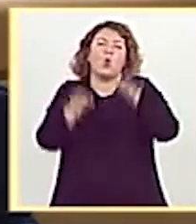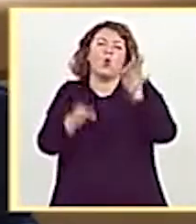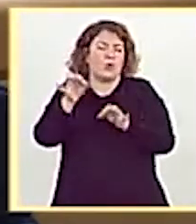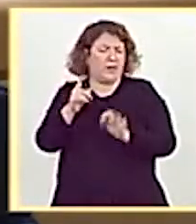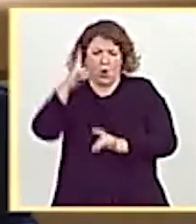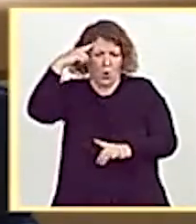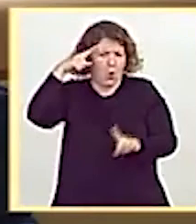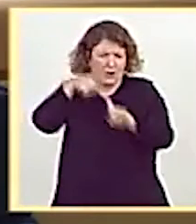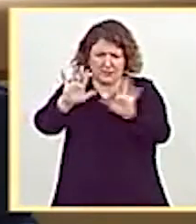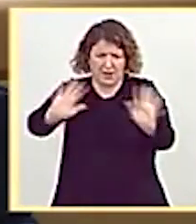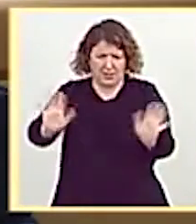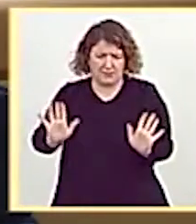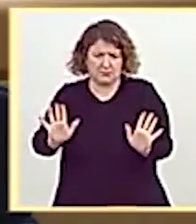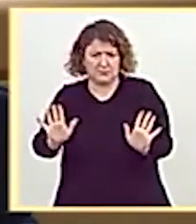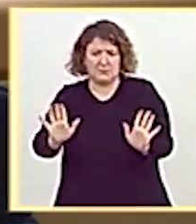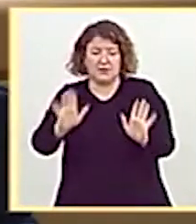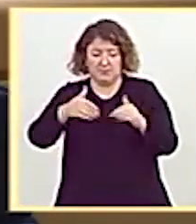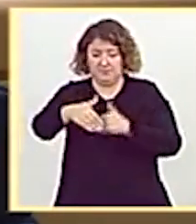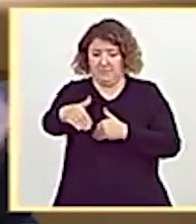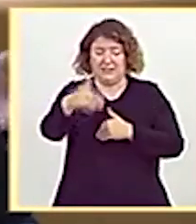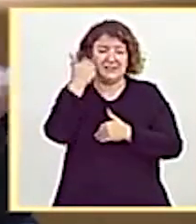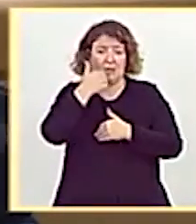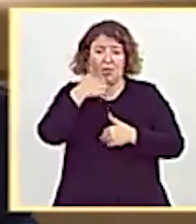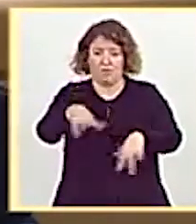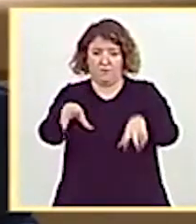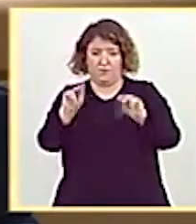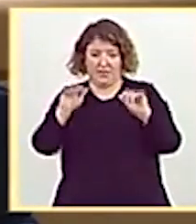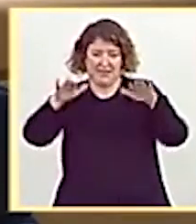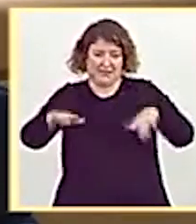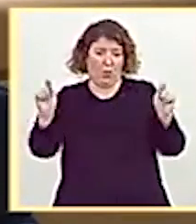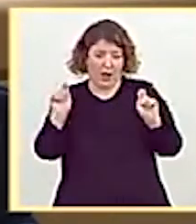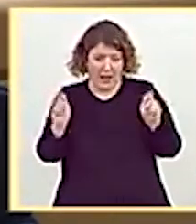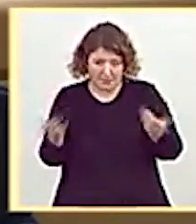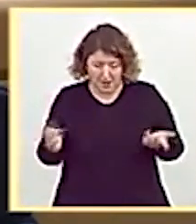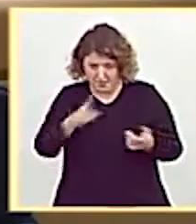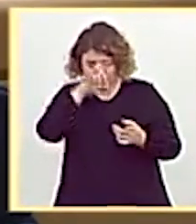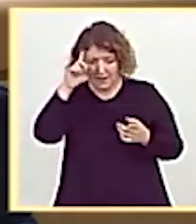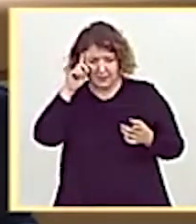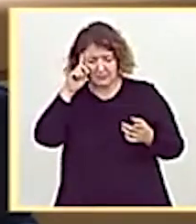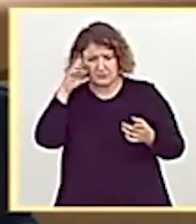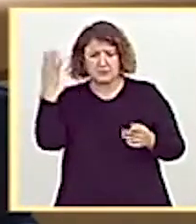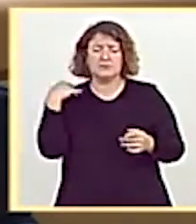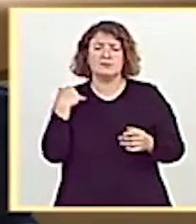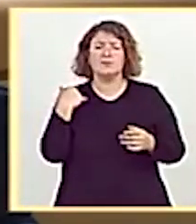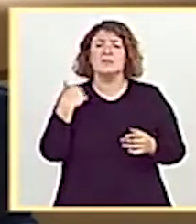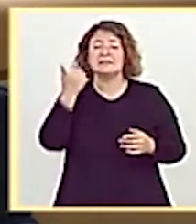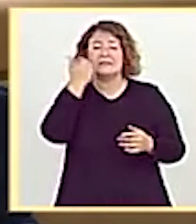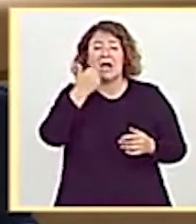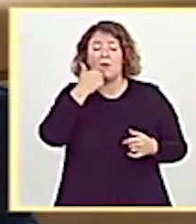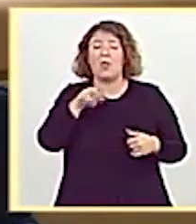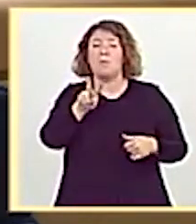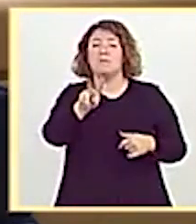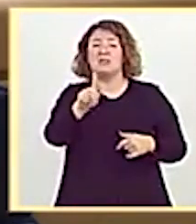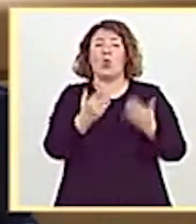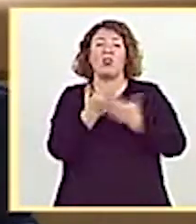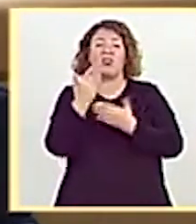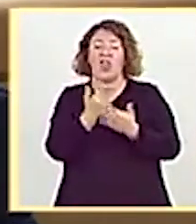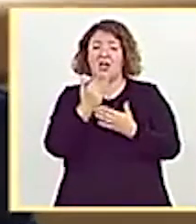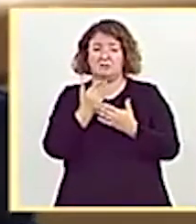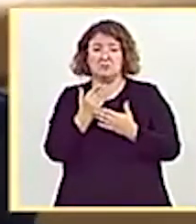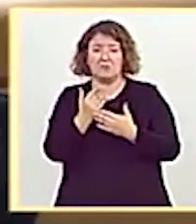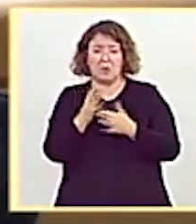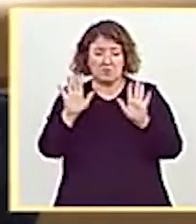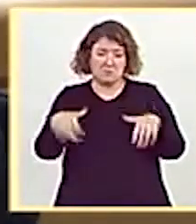medida, el estado de alarma que finalizará el próximo sábado. Y estas medidas, que llevarán en vigor el próximo sábado de 21 días, han